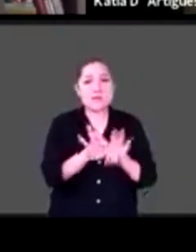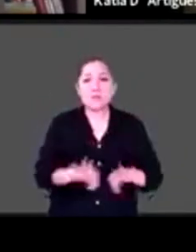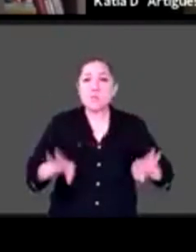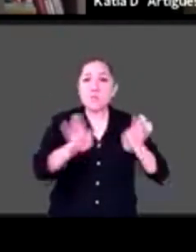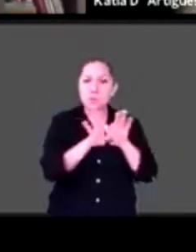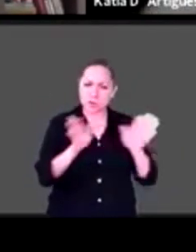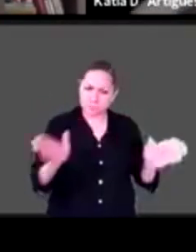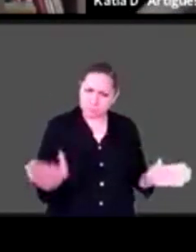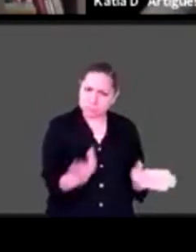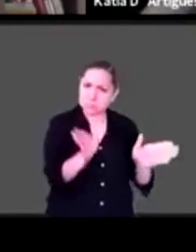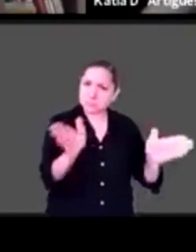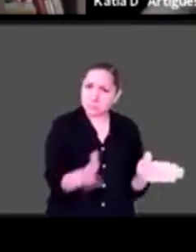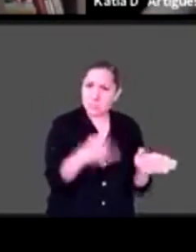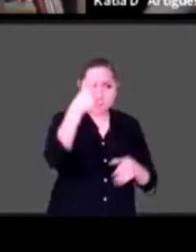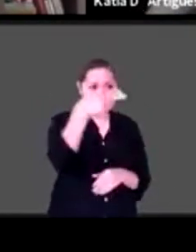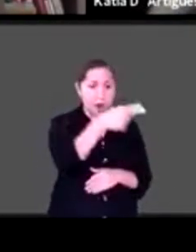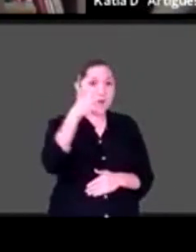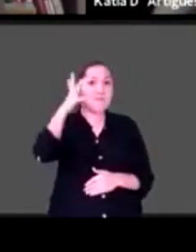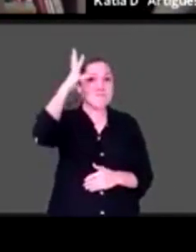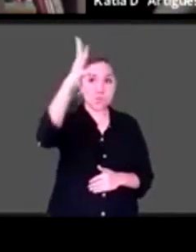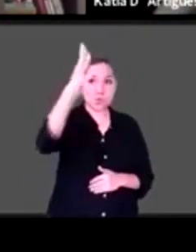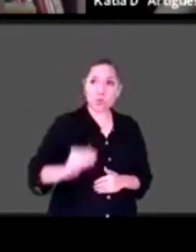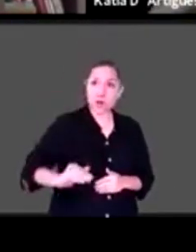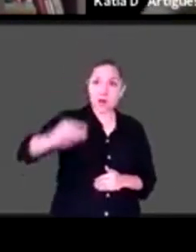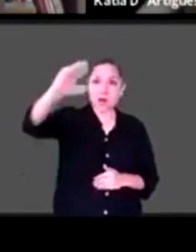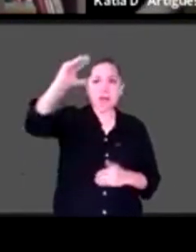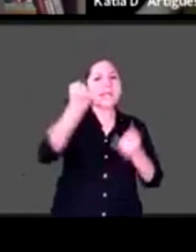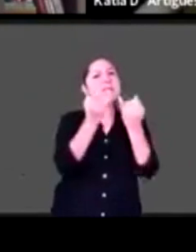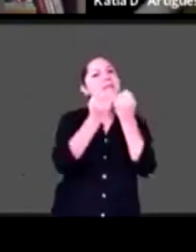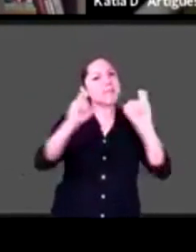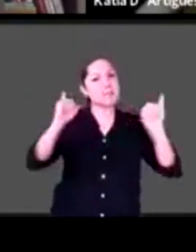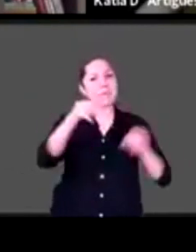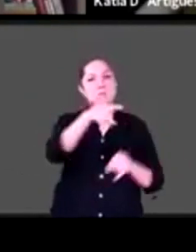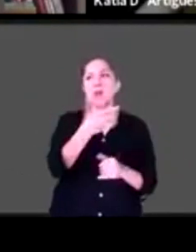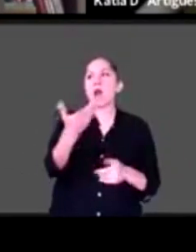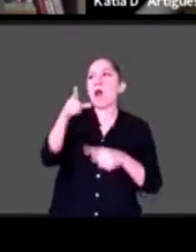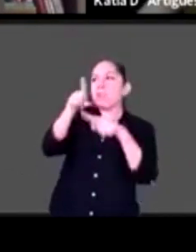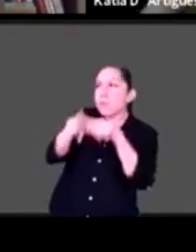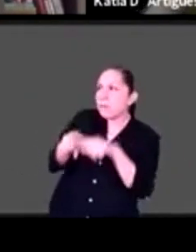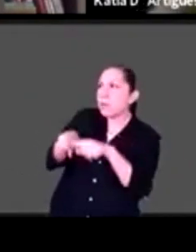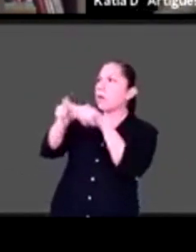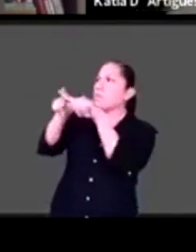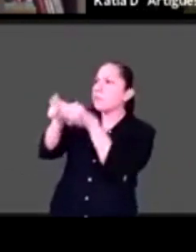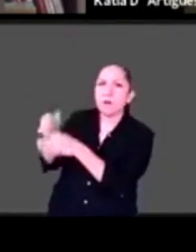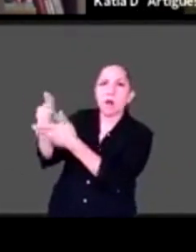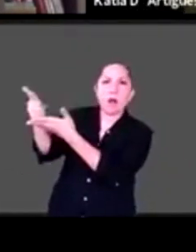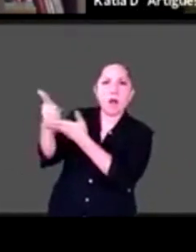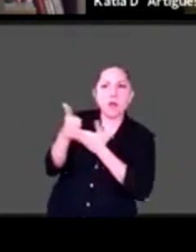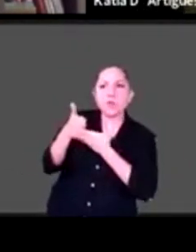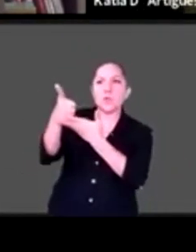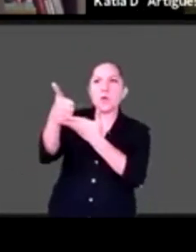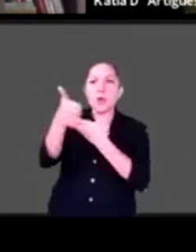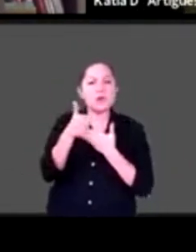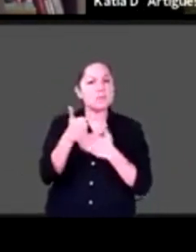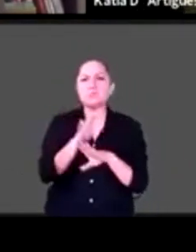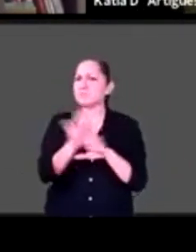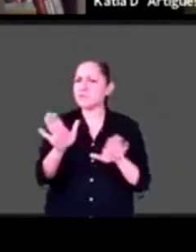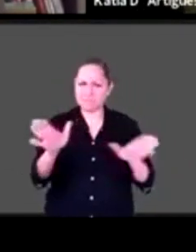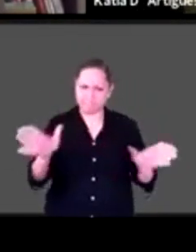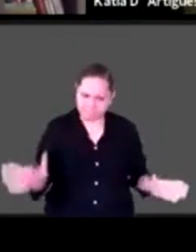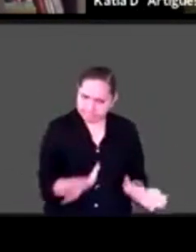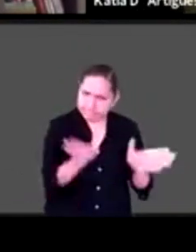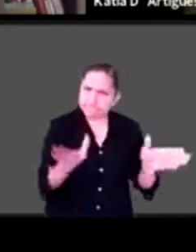son adultas, no sean adultas, y que no tengan que depender de nadie, que puedan tener una economía resuelta, que puedan tener pues